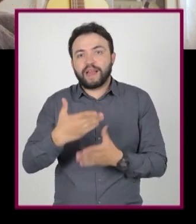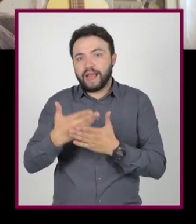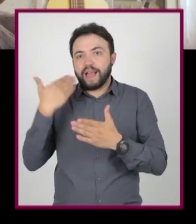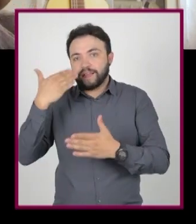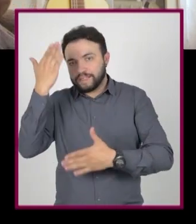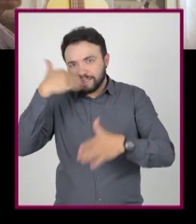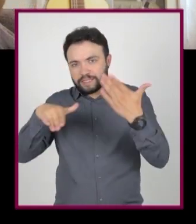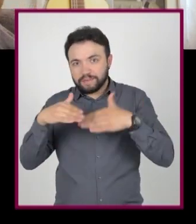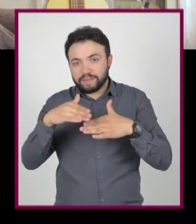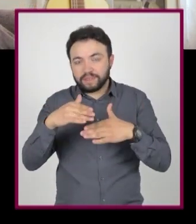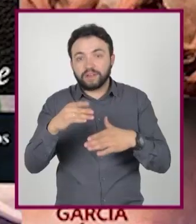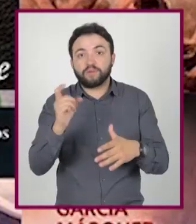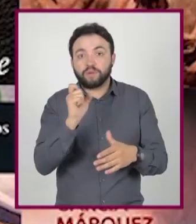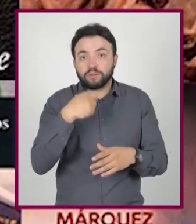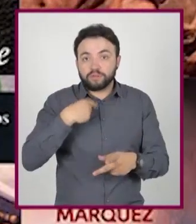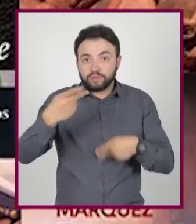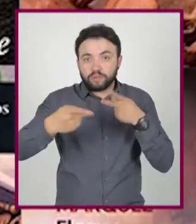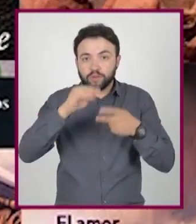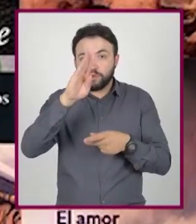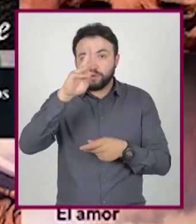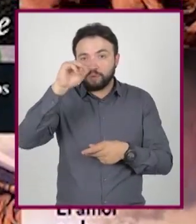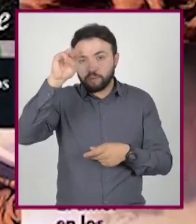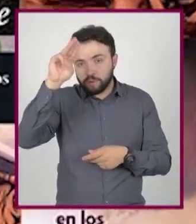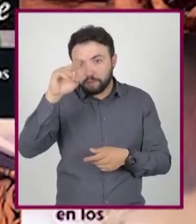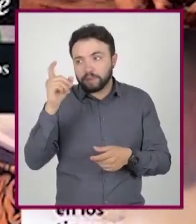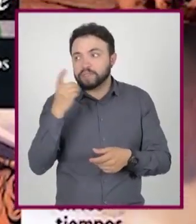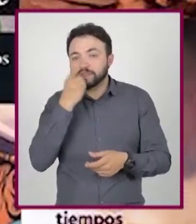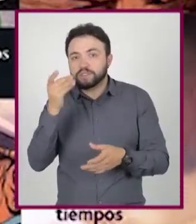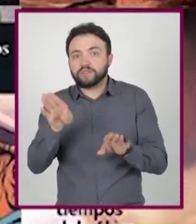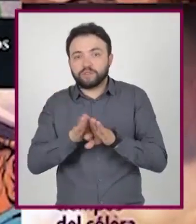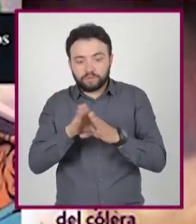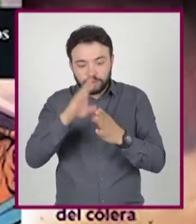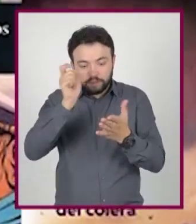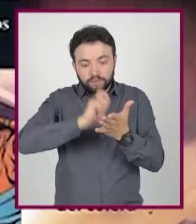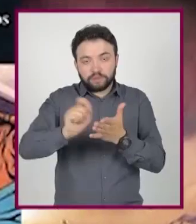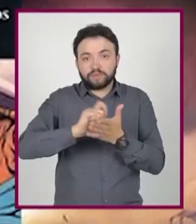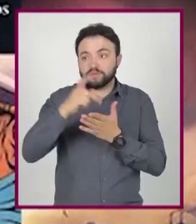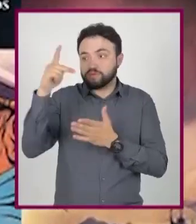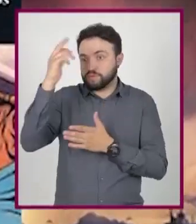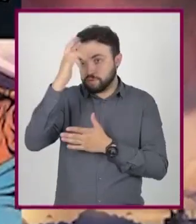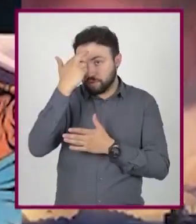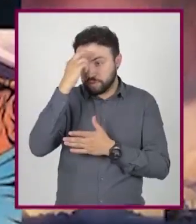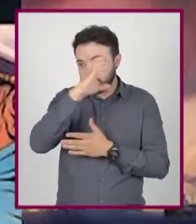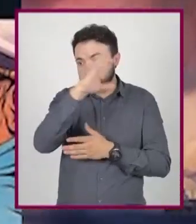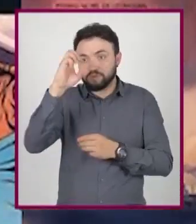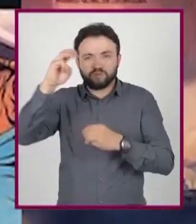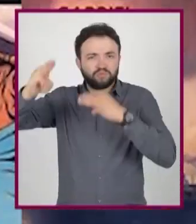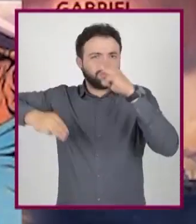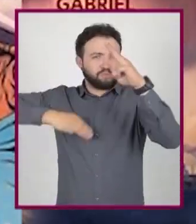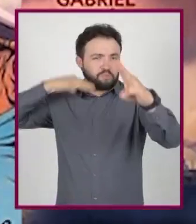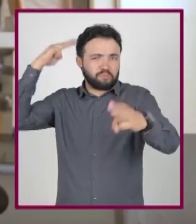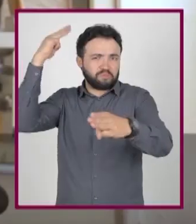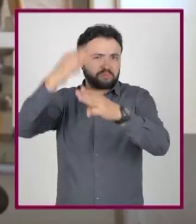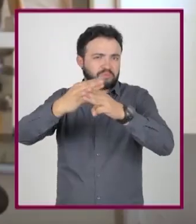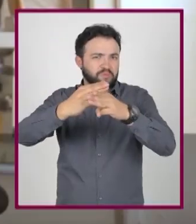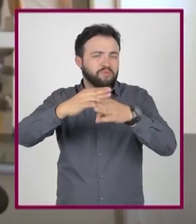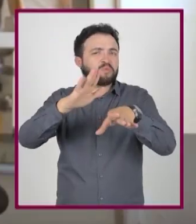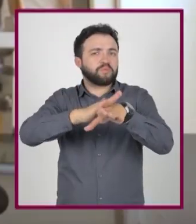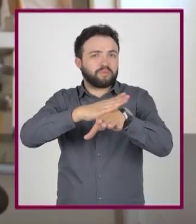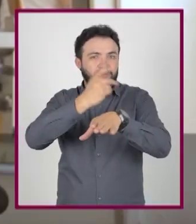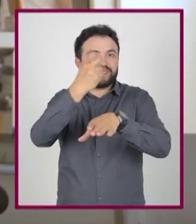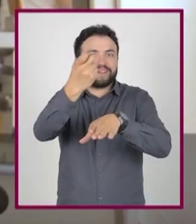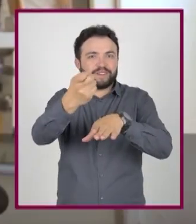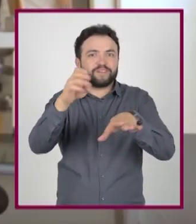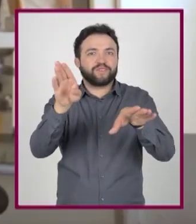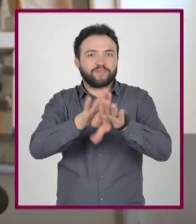que sigue vigente. Hablar del boom radica en que escritores como Cortázar han sido reconocidos mundialmente. Por eso se